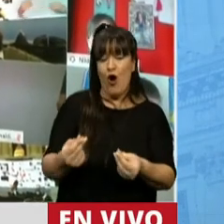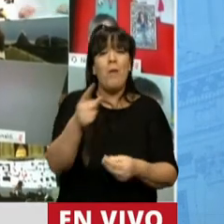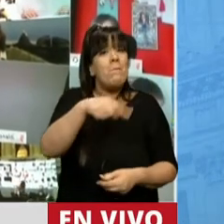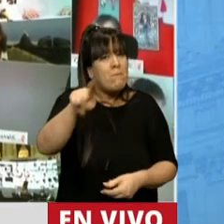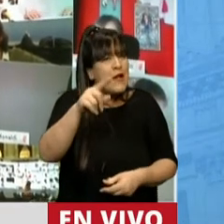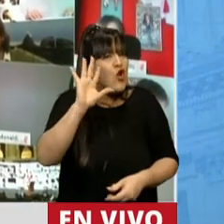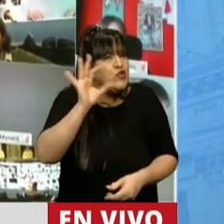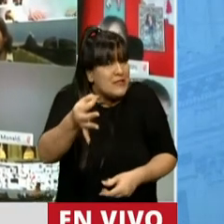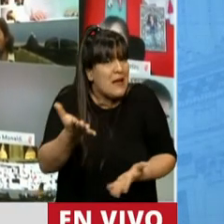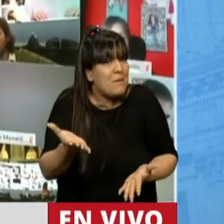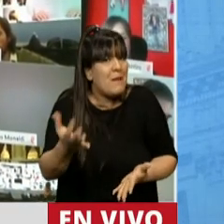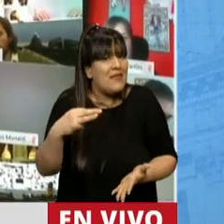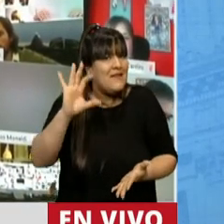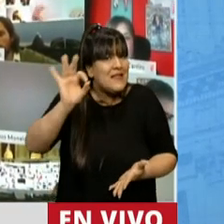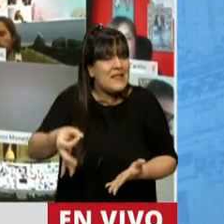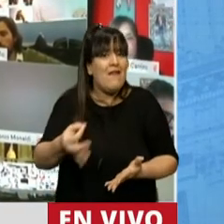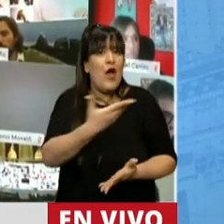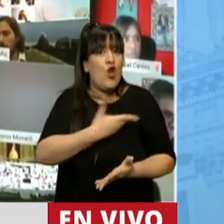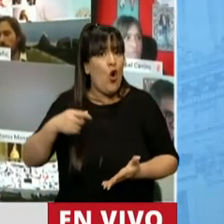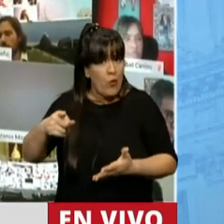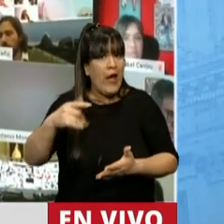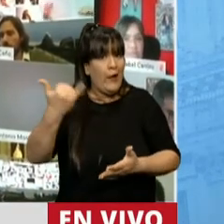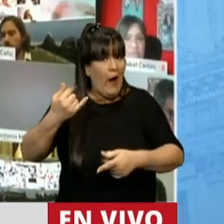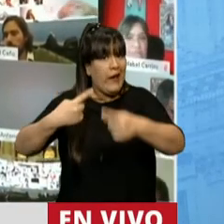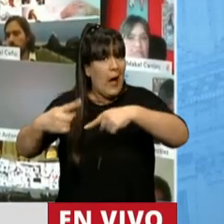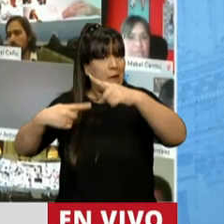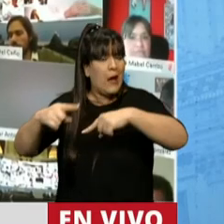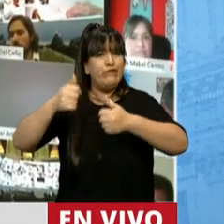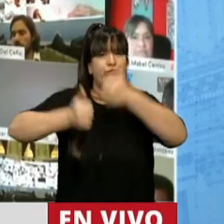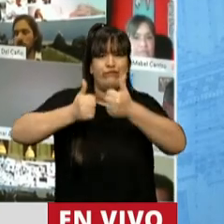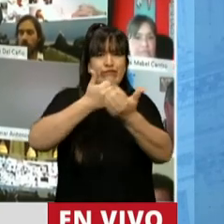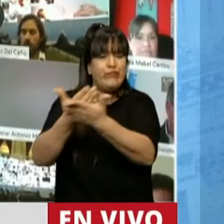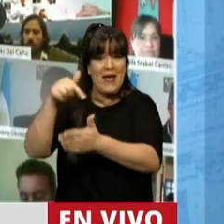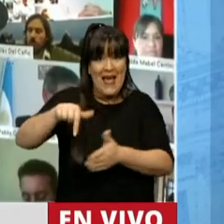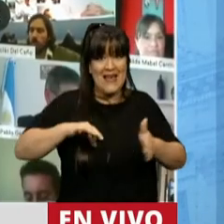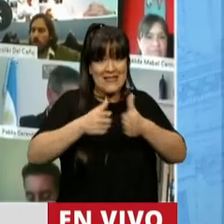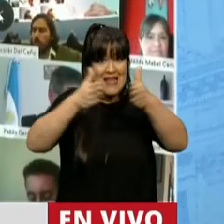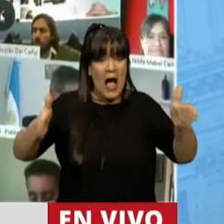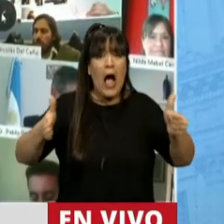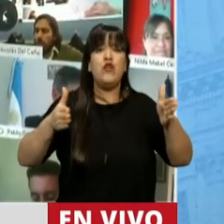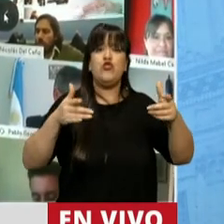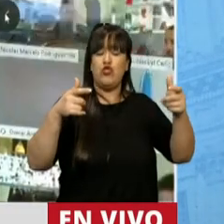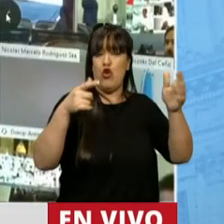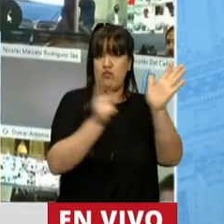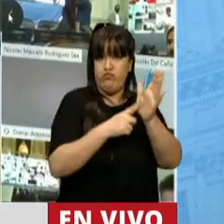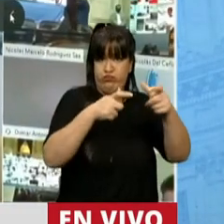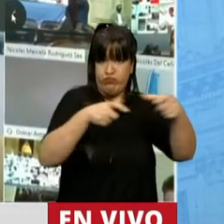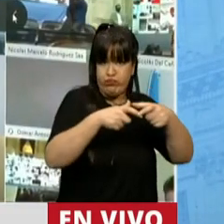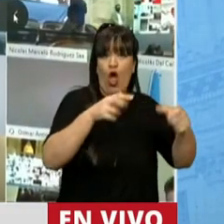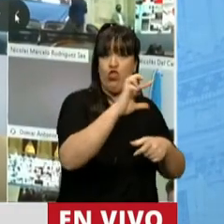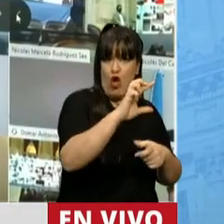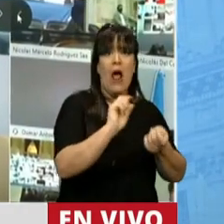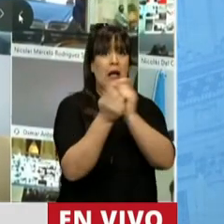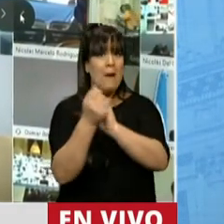cuenta que el Gobierno viene canjeando mediante licitaciones en lo que va de este año, títulos en dólares por títulos en